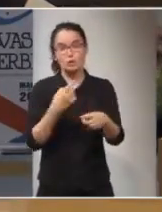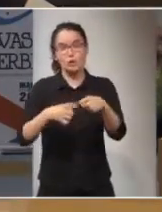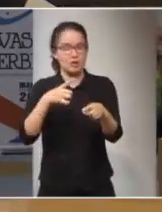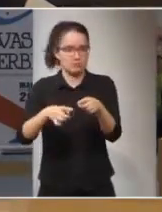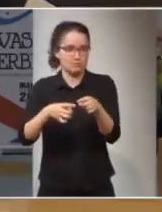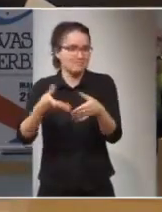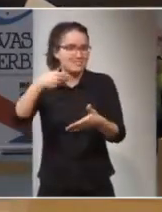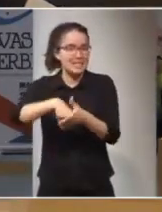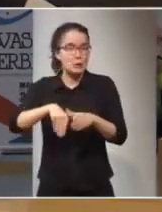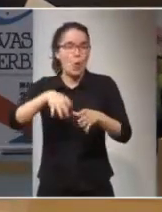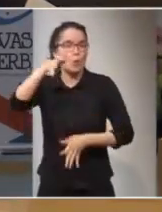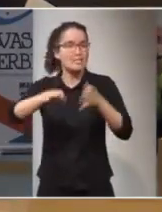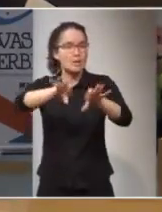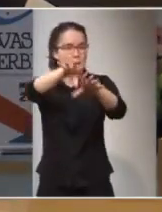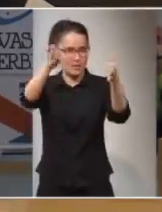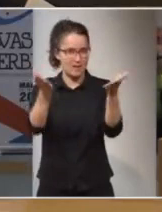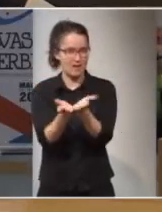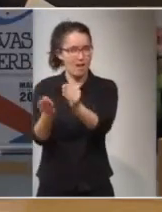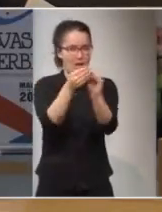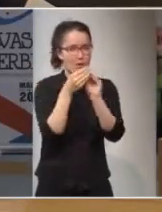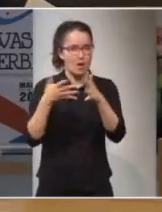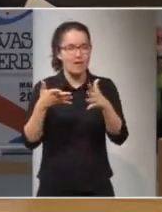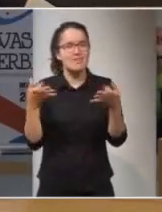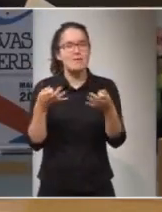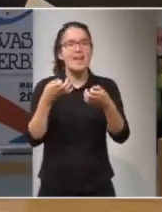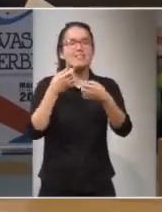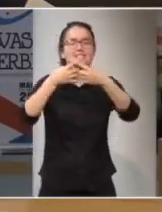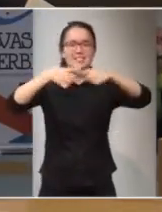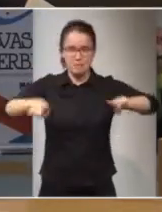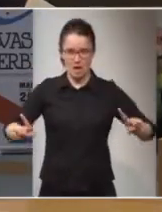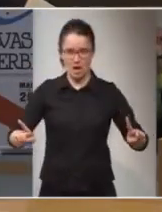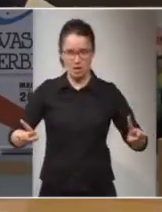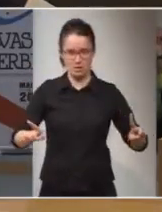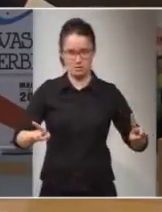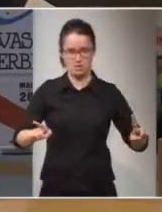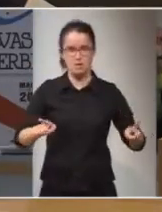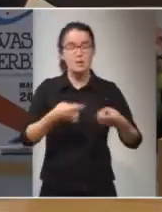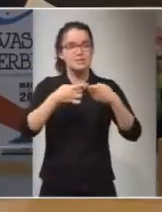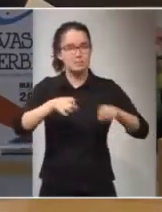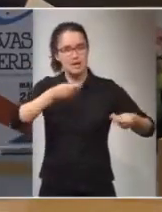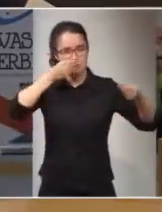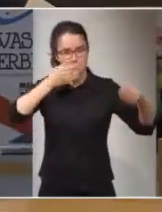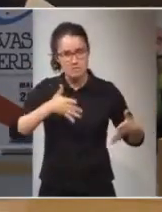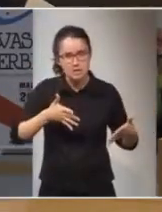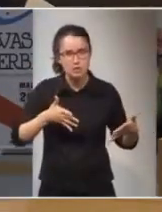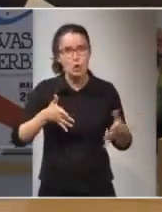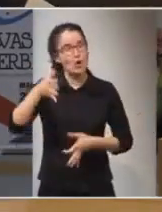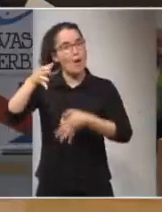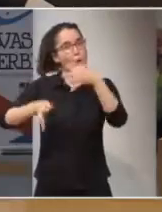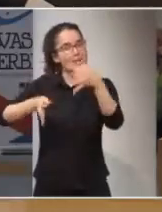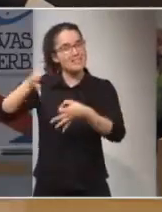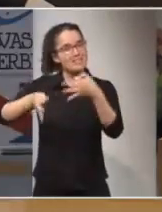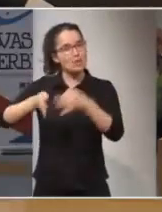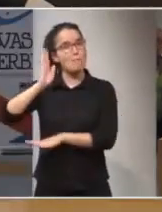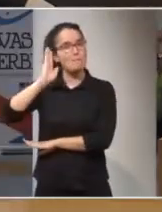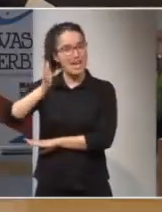jurisdicción universal, que dicho sea de paso, hay que distinguir perfectamente de lo que es la jurisdicción